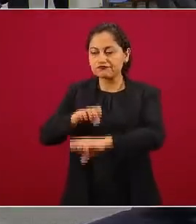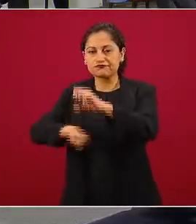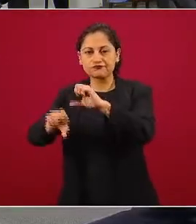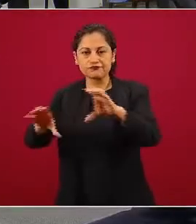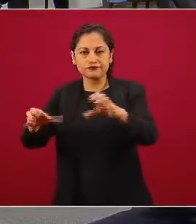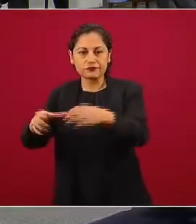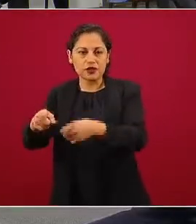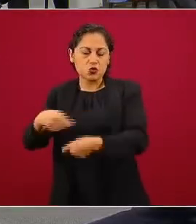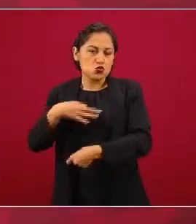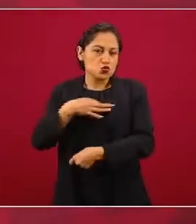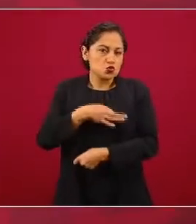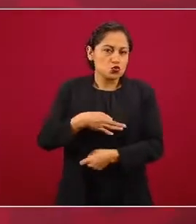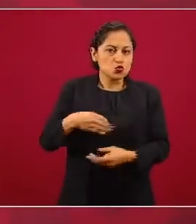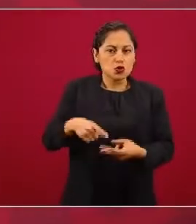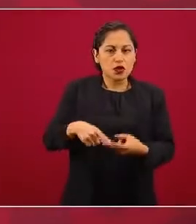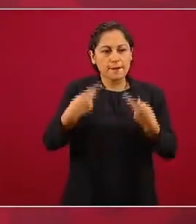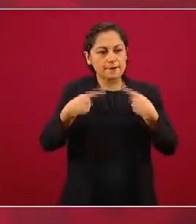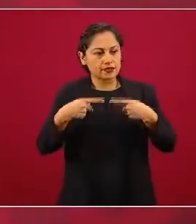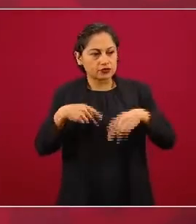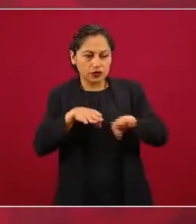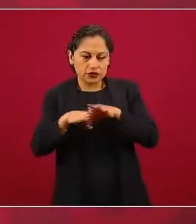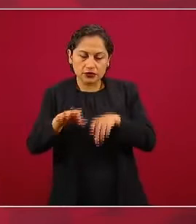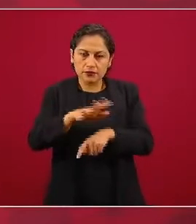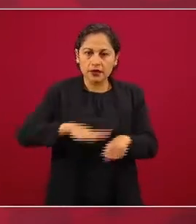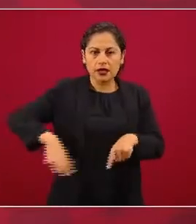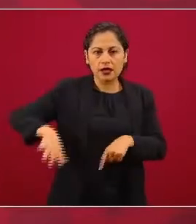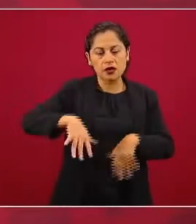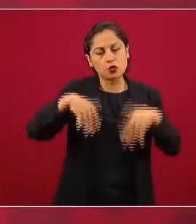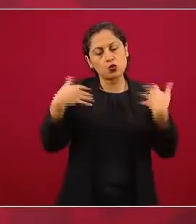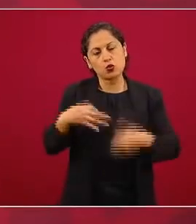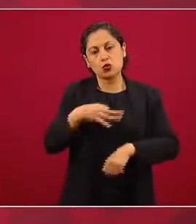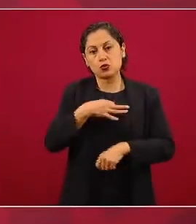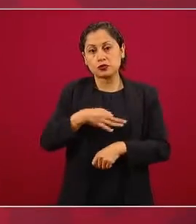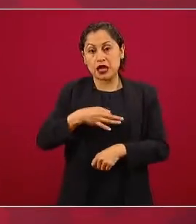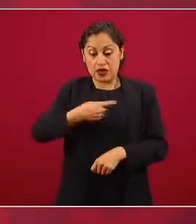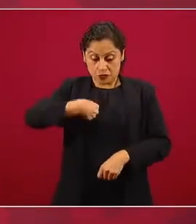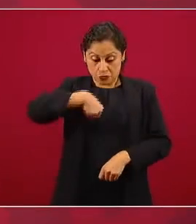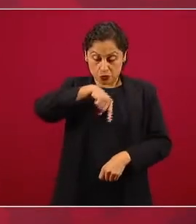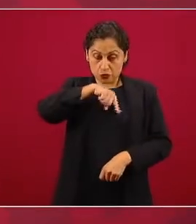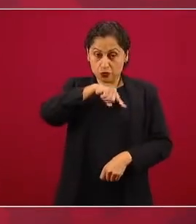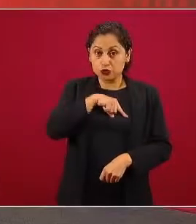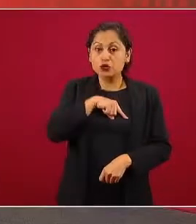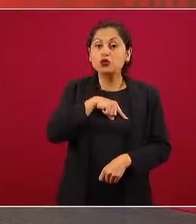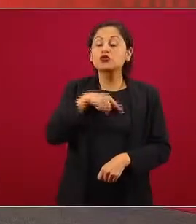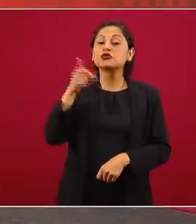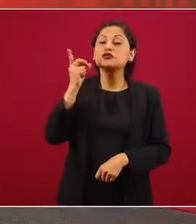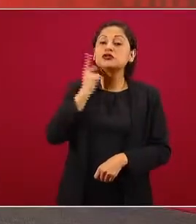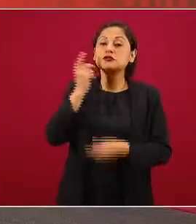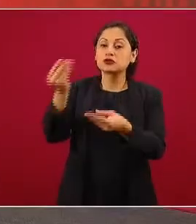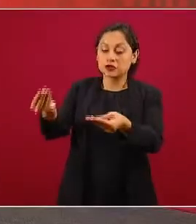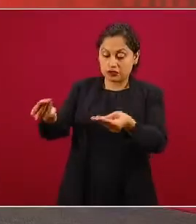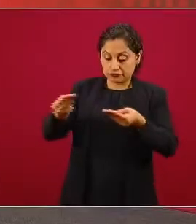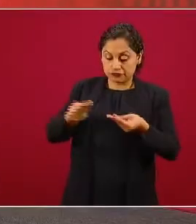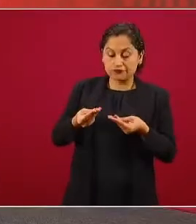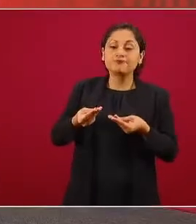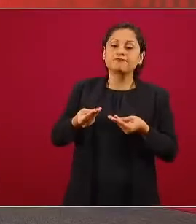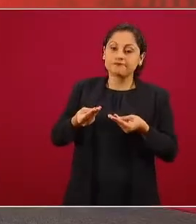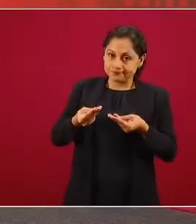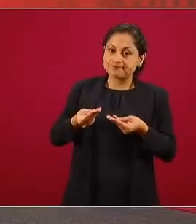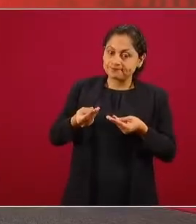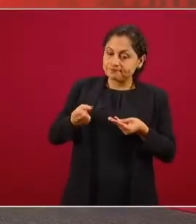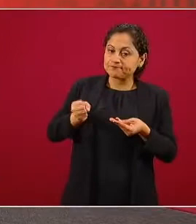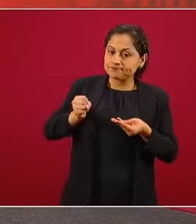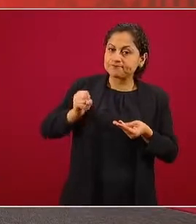trabajadores. Y recibimos con mucho gusto esta iniciativa, presidente, que por supuesto será